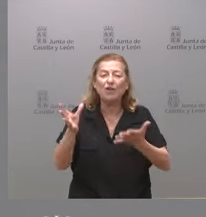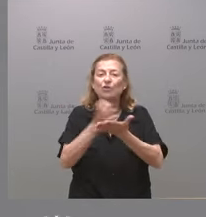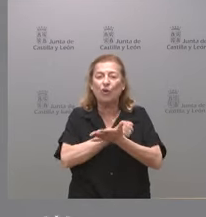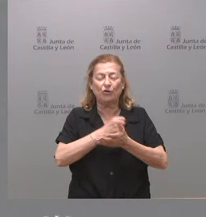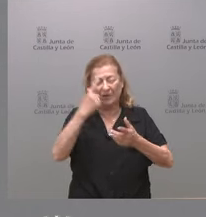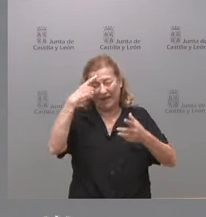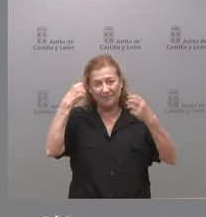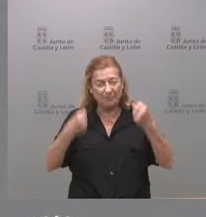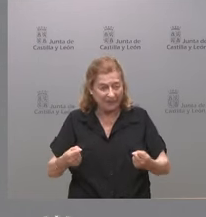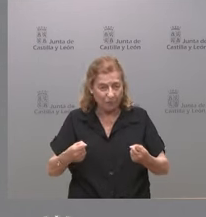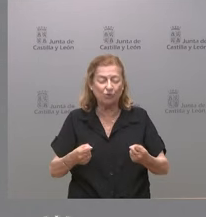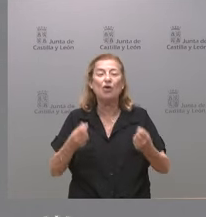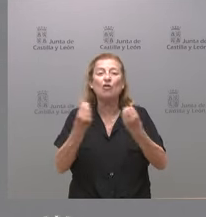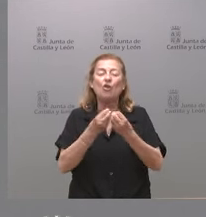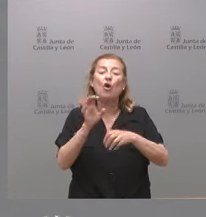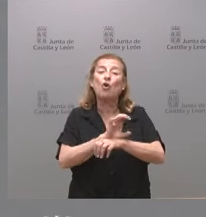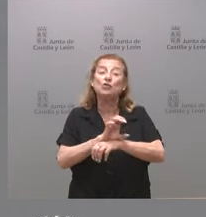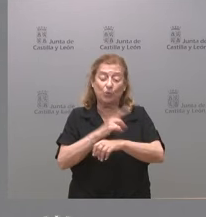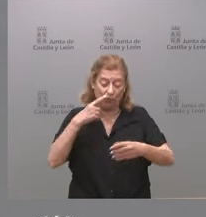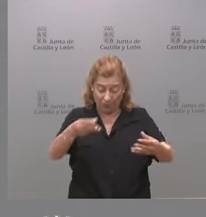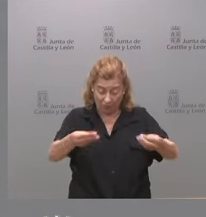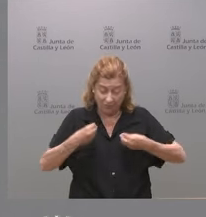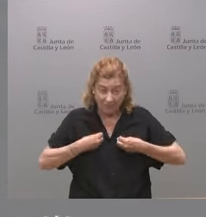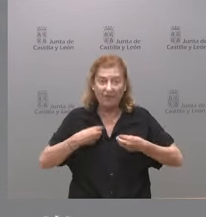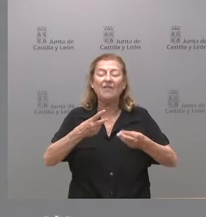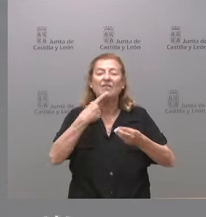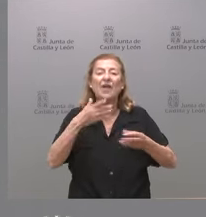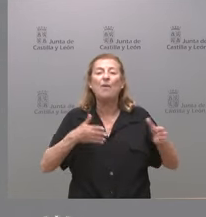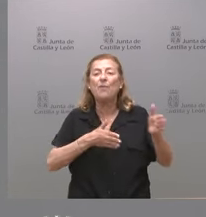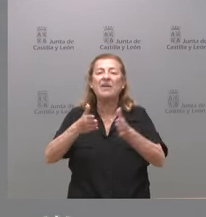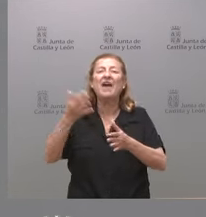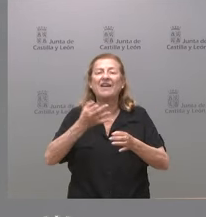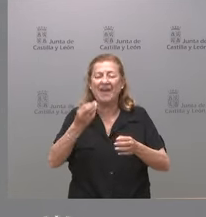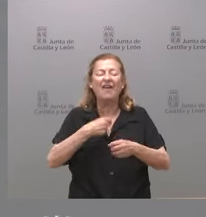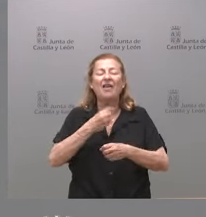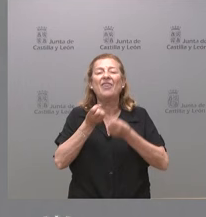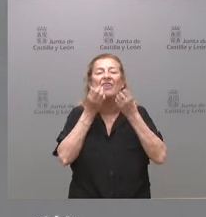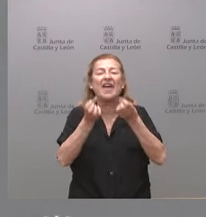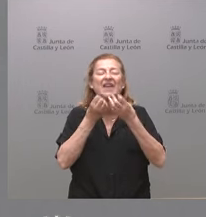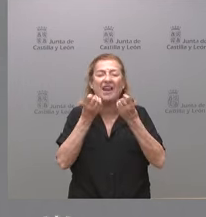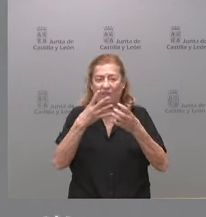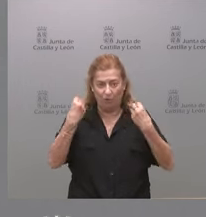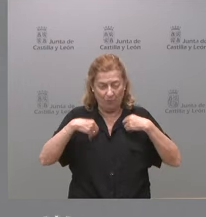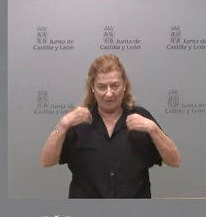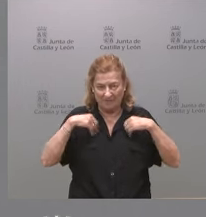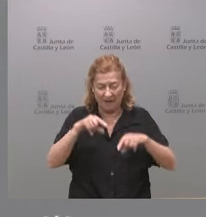expertos que con la constitución en la mano dejarán claro que la vía tendría que ser la de la declaración misma